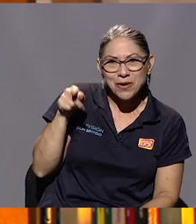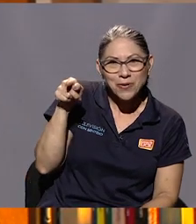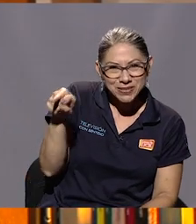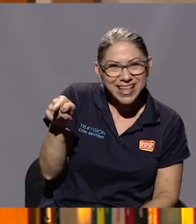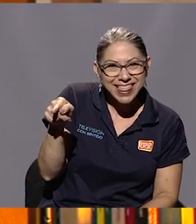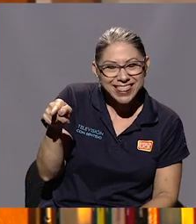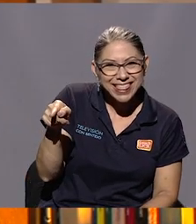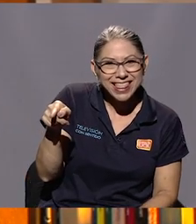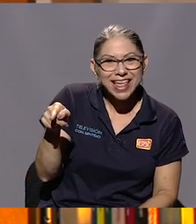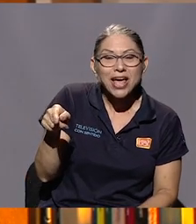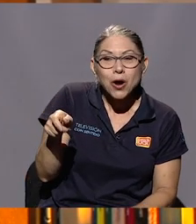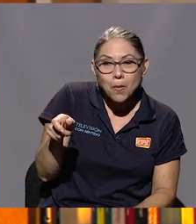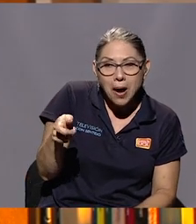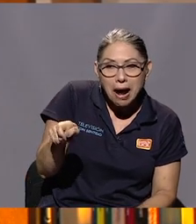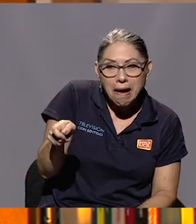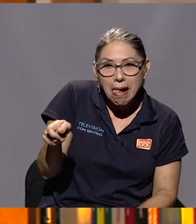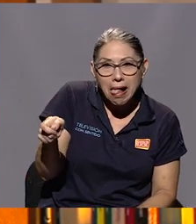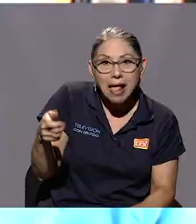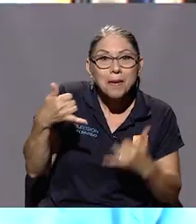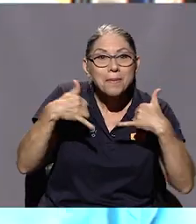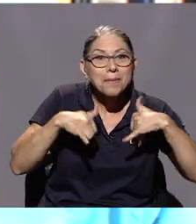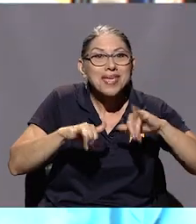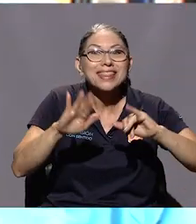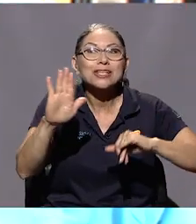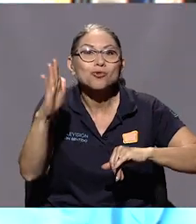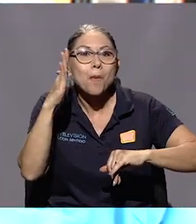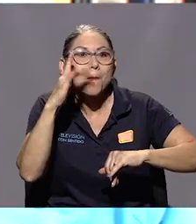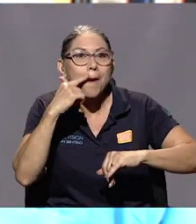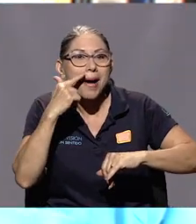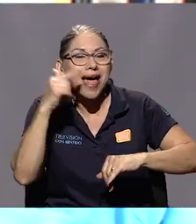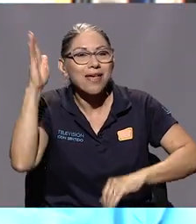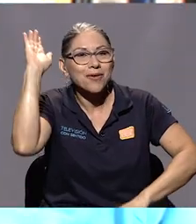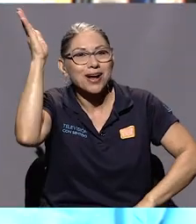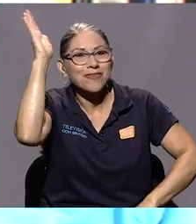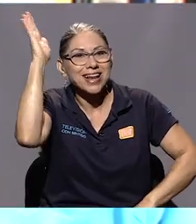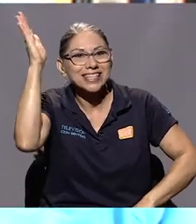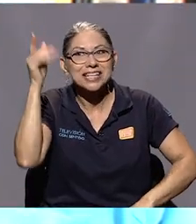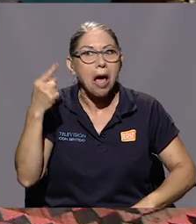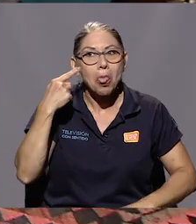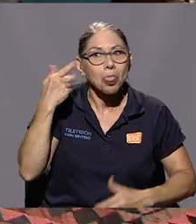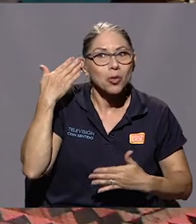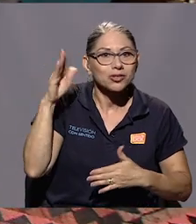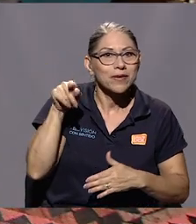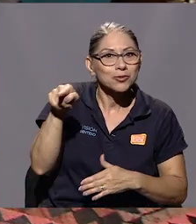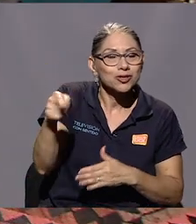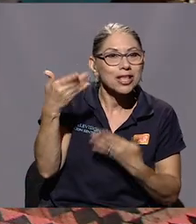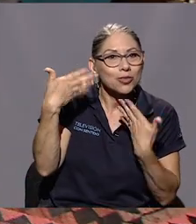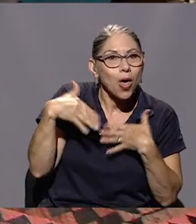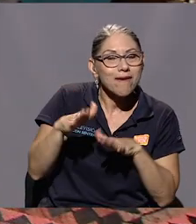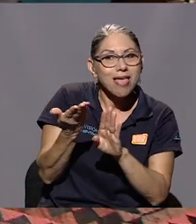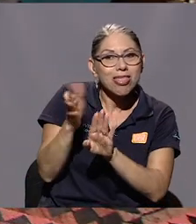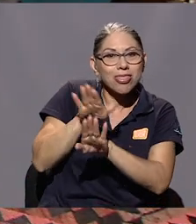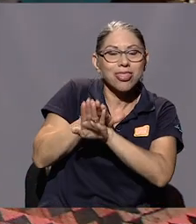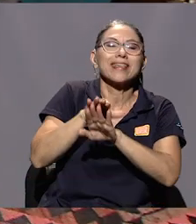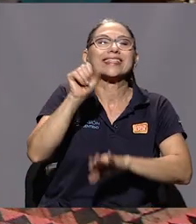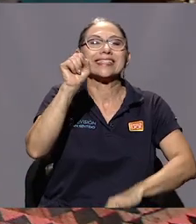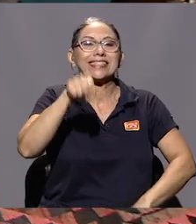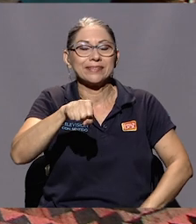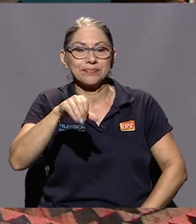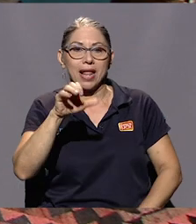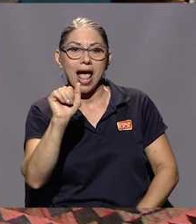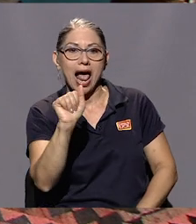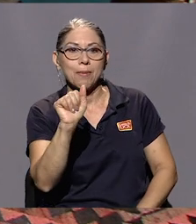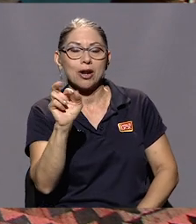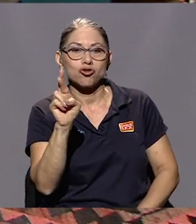unas perillas mientras su papá da una conferencia. El anonimato de doña Patricia en ese momento. Sí. Álvaro